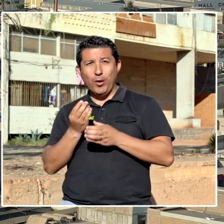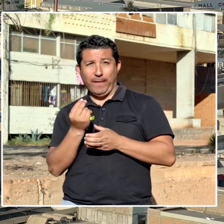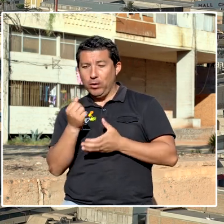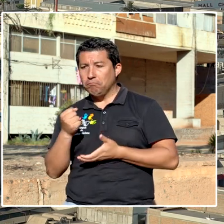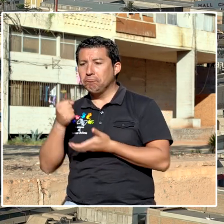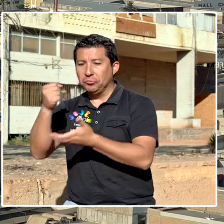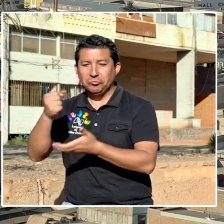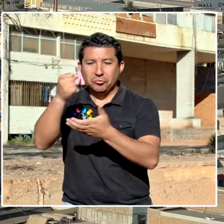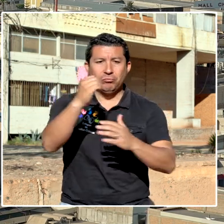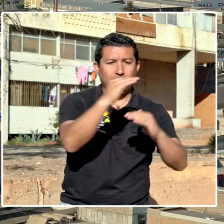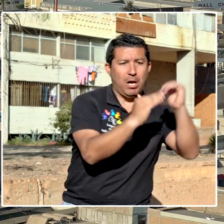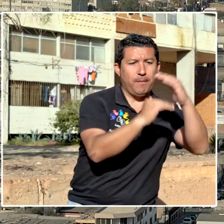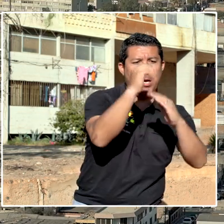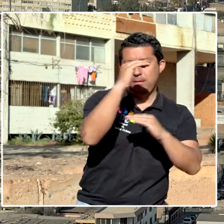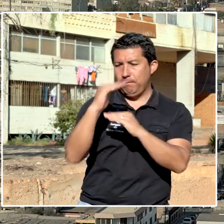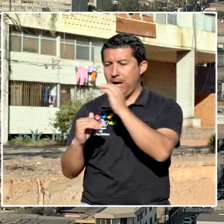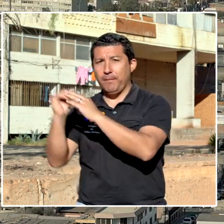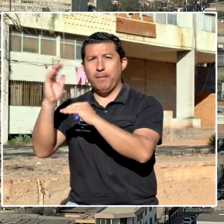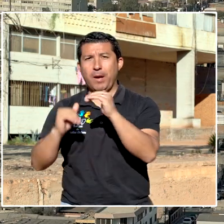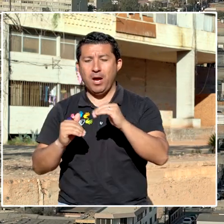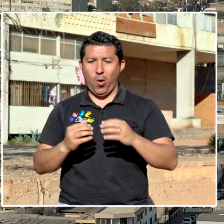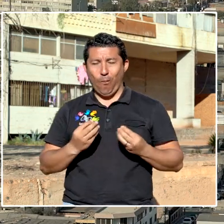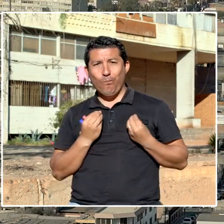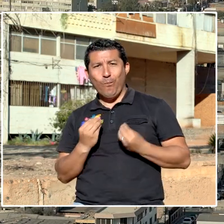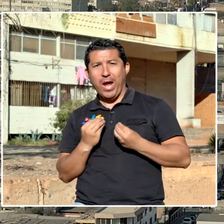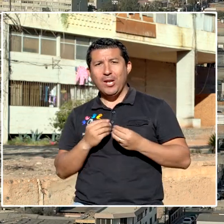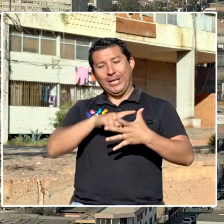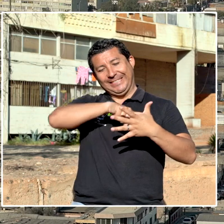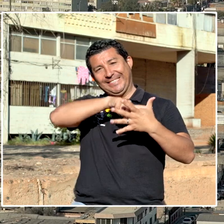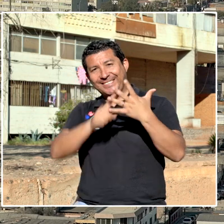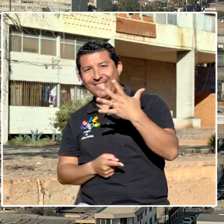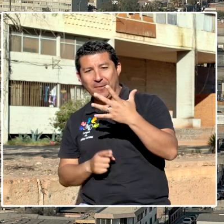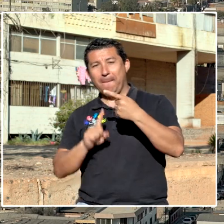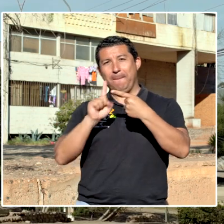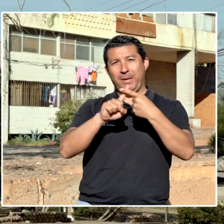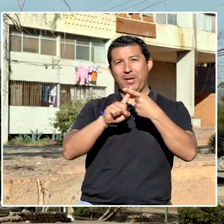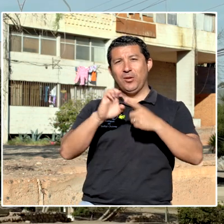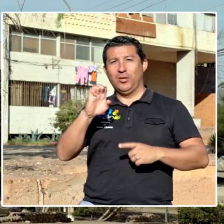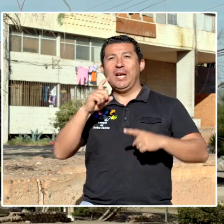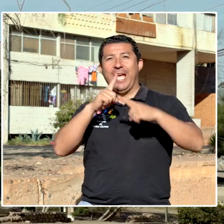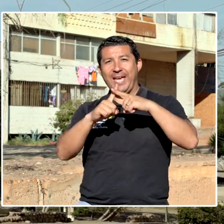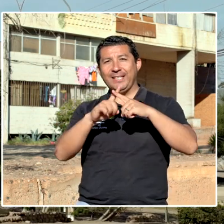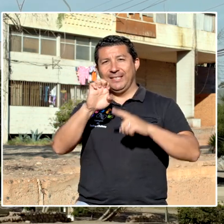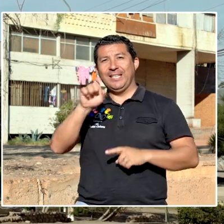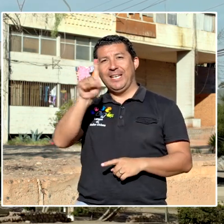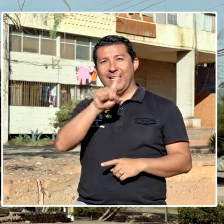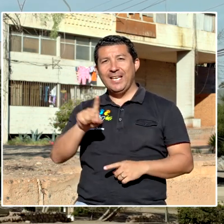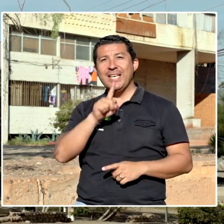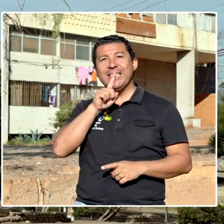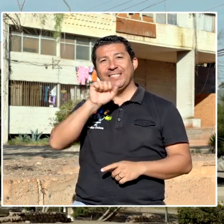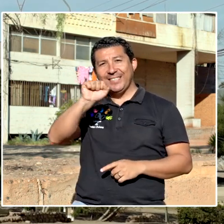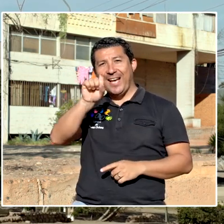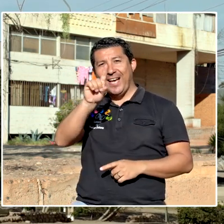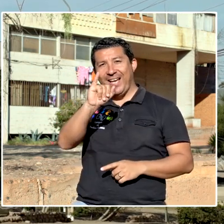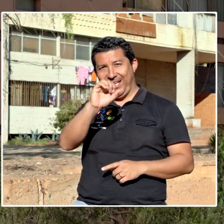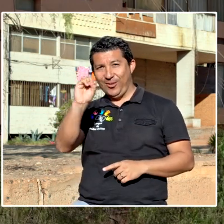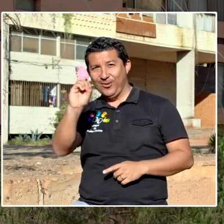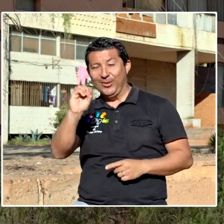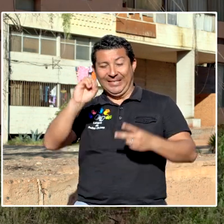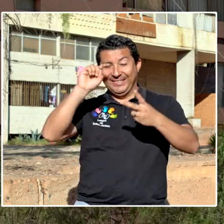cual, la Junta financió obras habitacionales ejemplares, como la Exestadio,